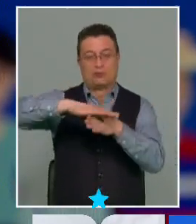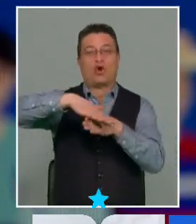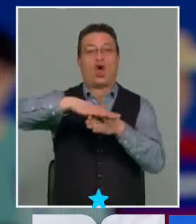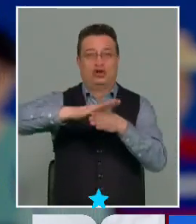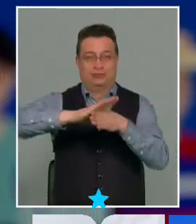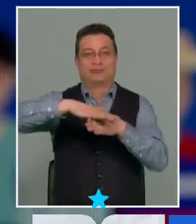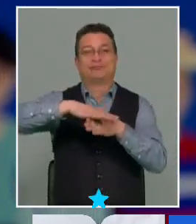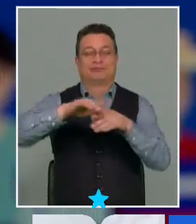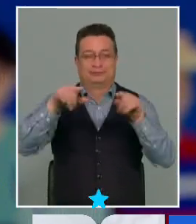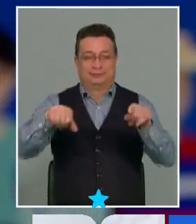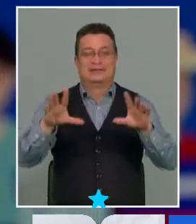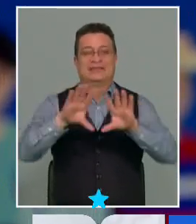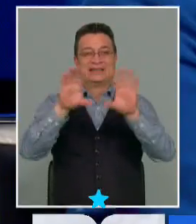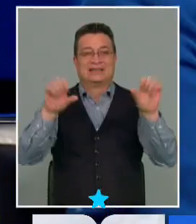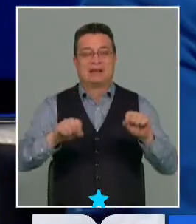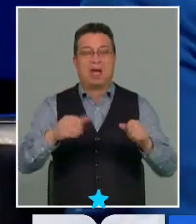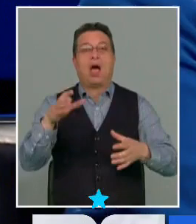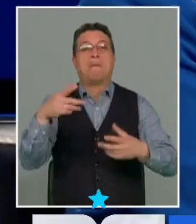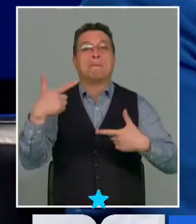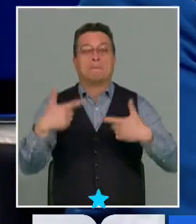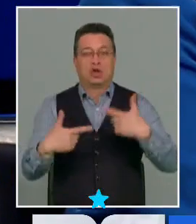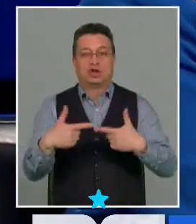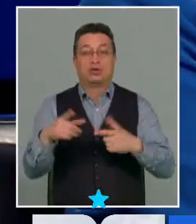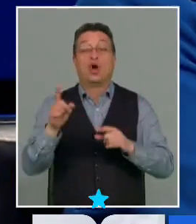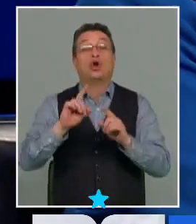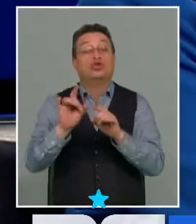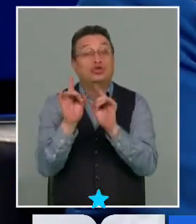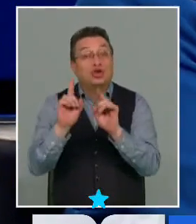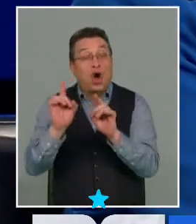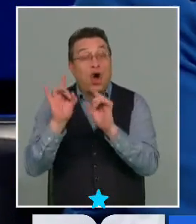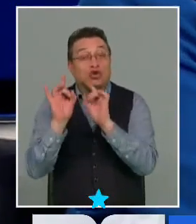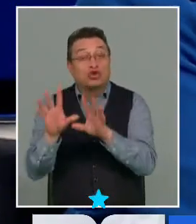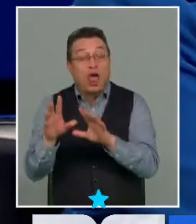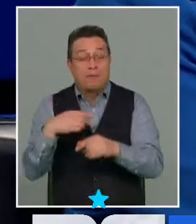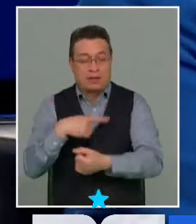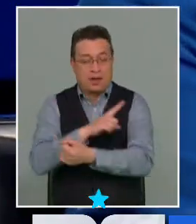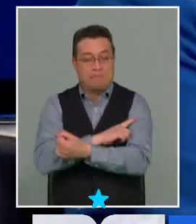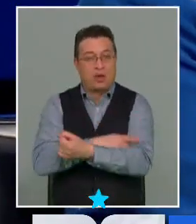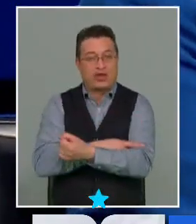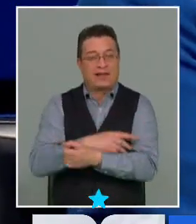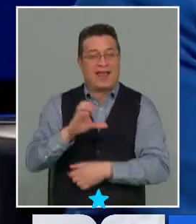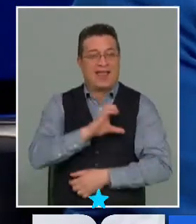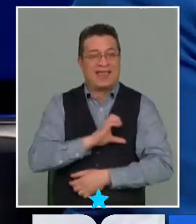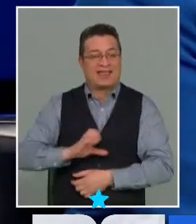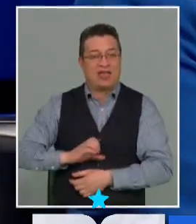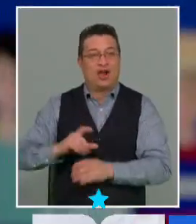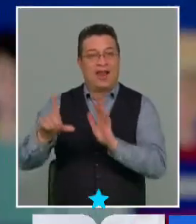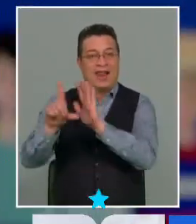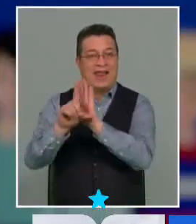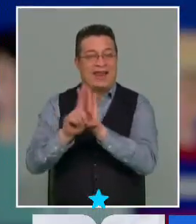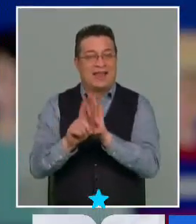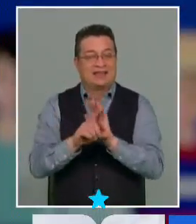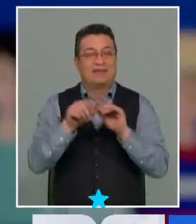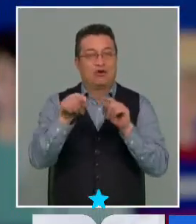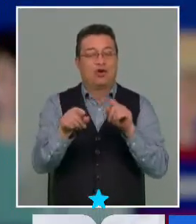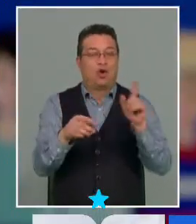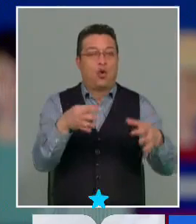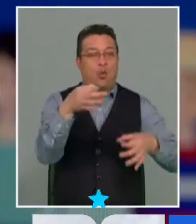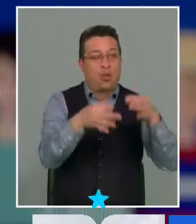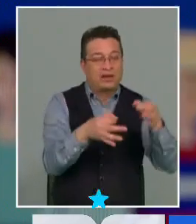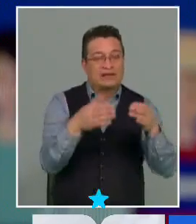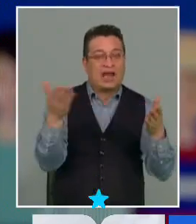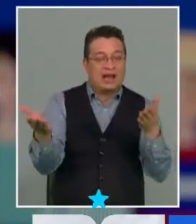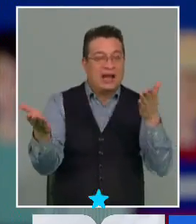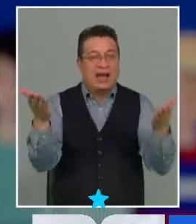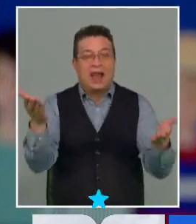un sistema político. Los contrapesos no se dan solamente entre los poderes del Estado, entre el poder legislativo y el legislativo, el judicial en su